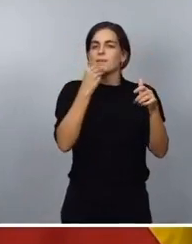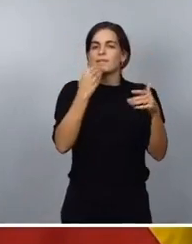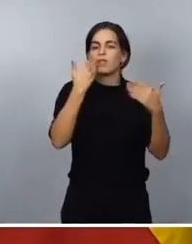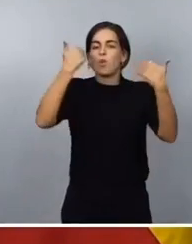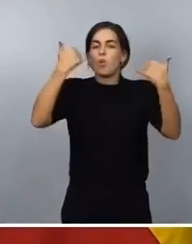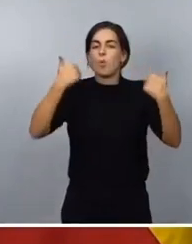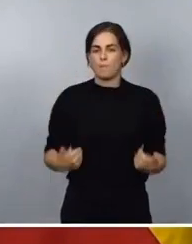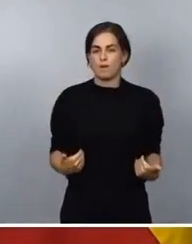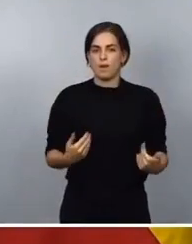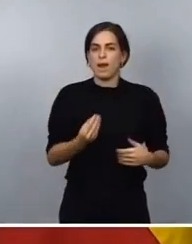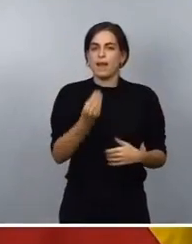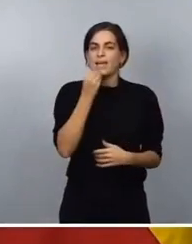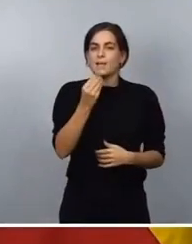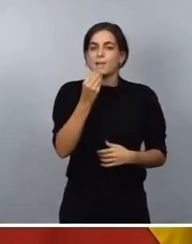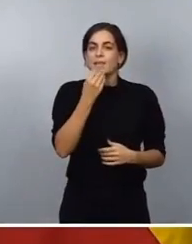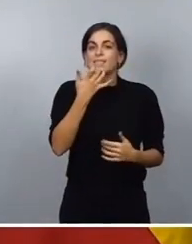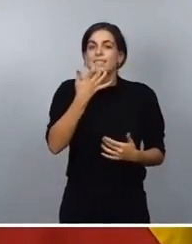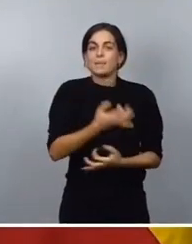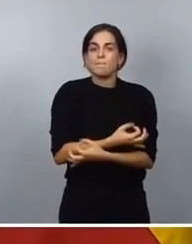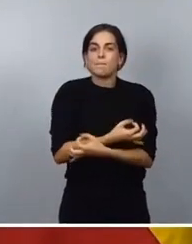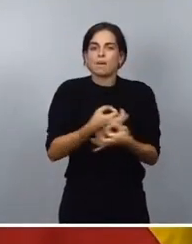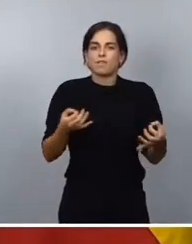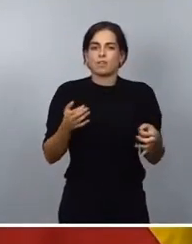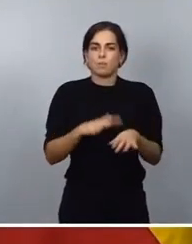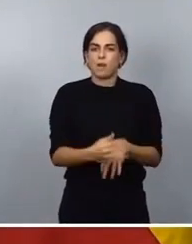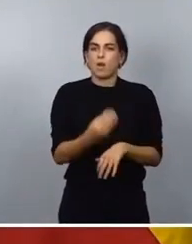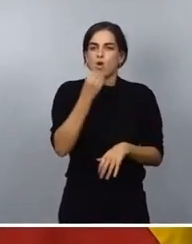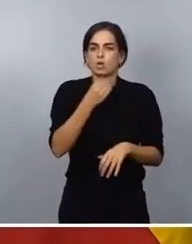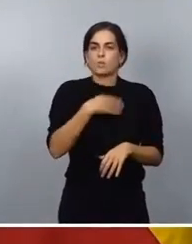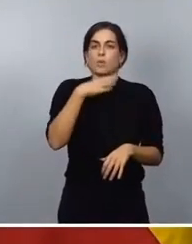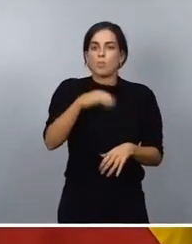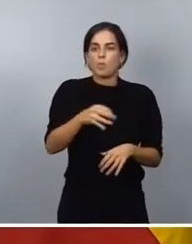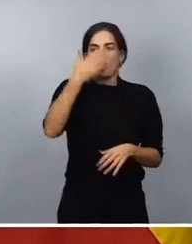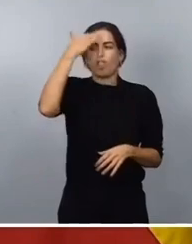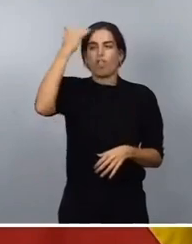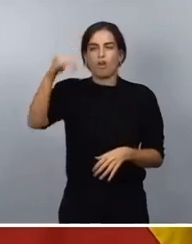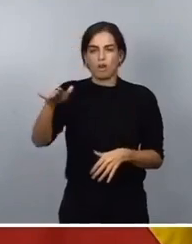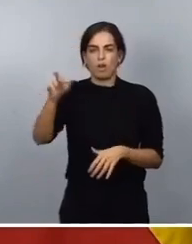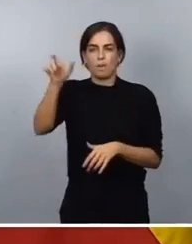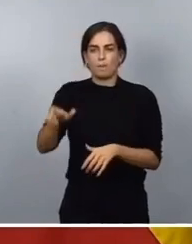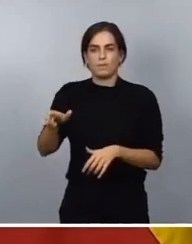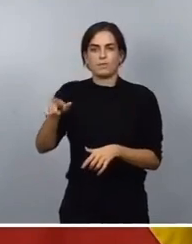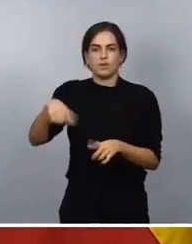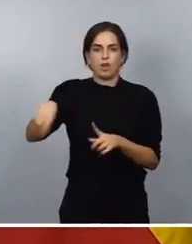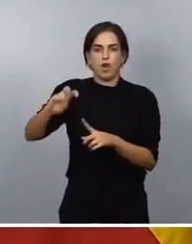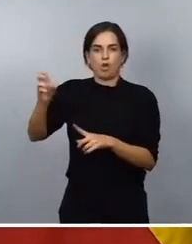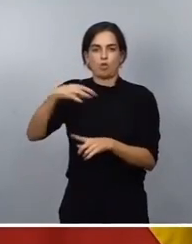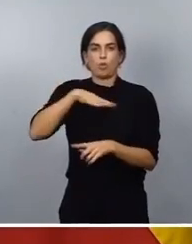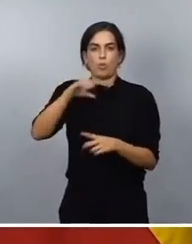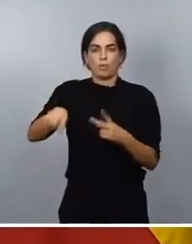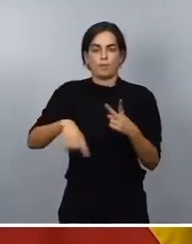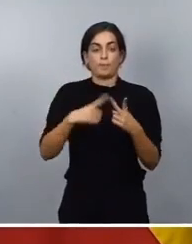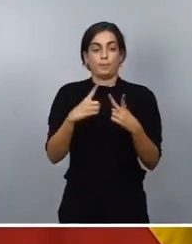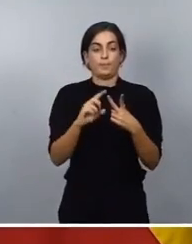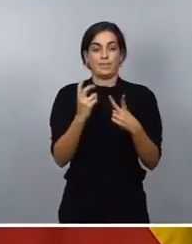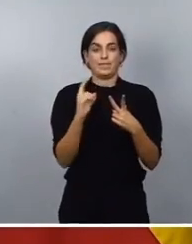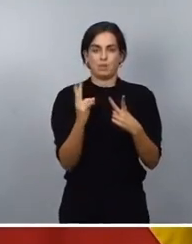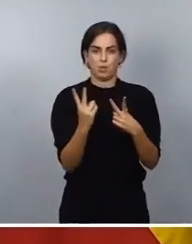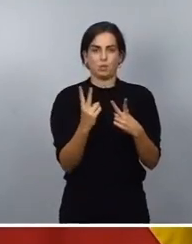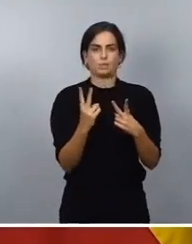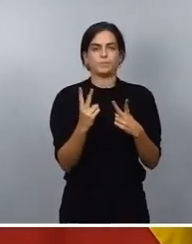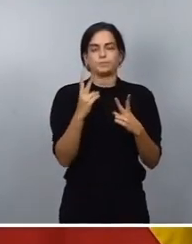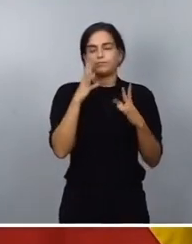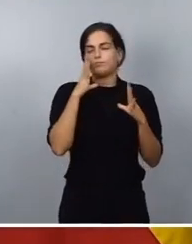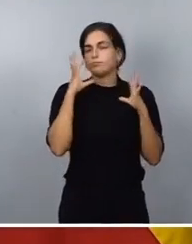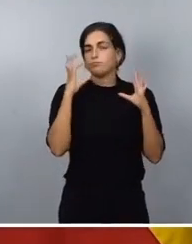en perfectas condiciones para su consumo. En segundo lugar, es evidente que de todos